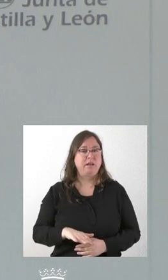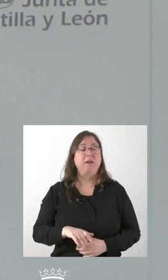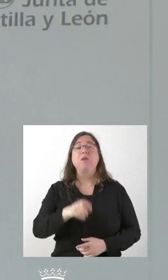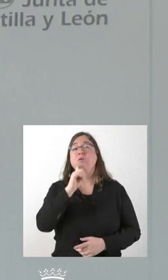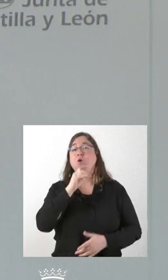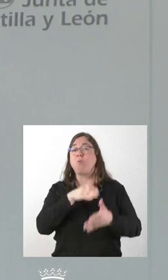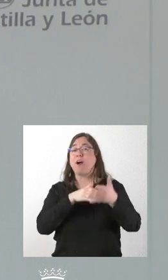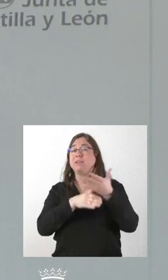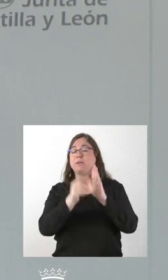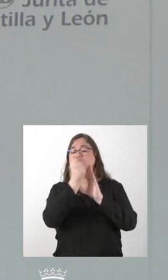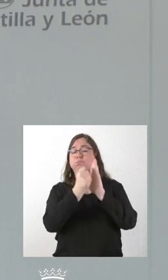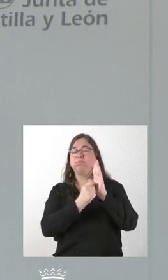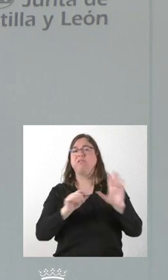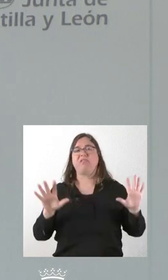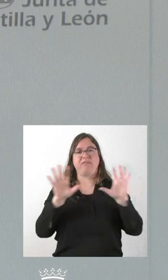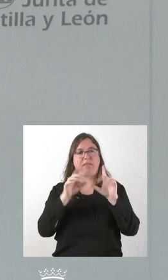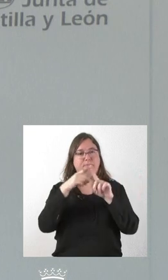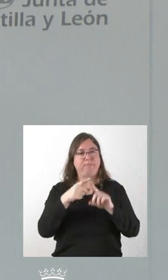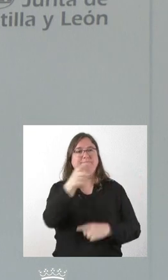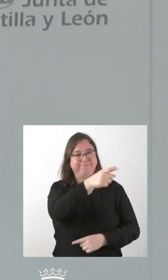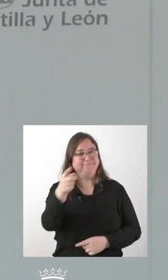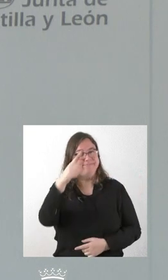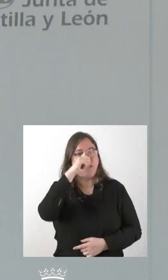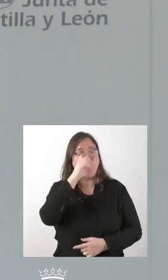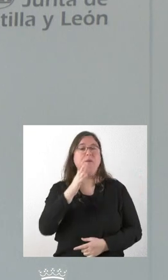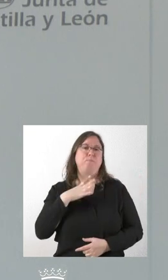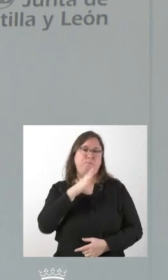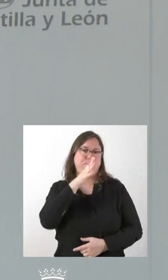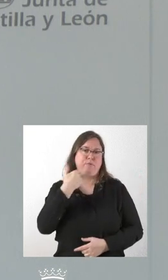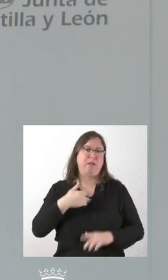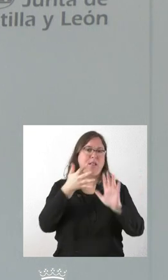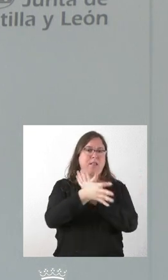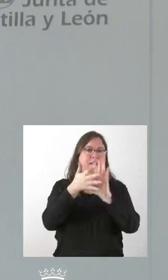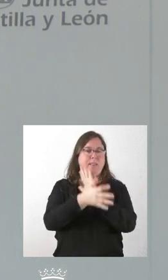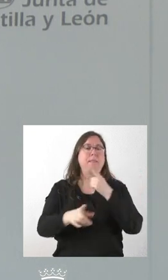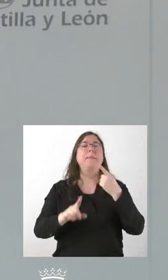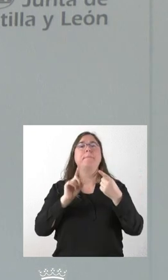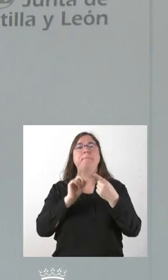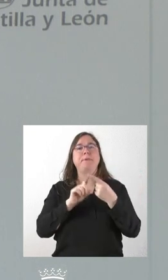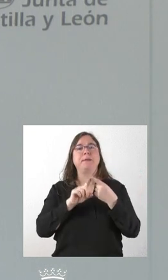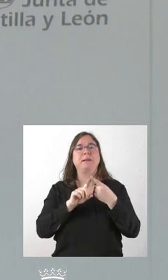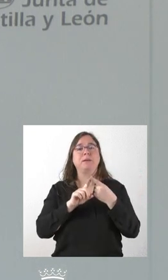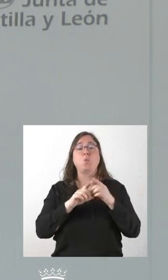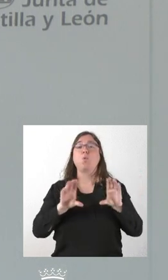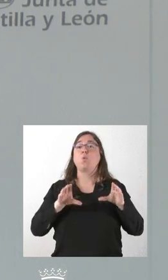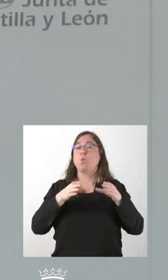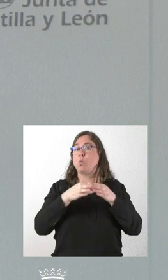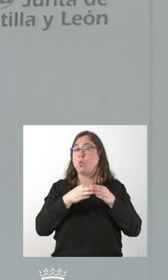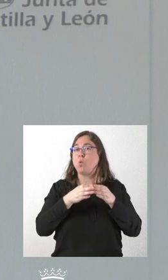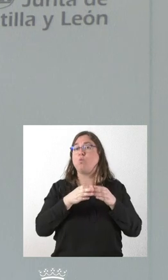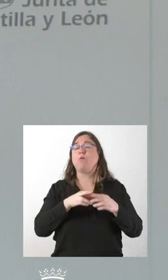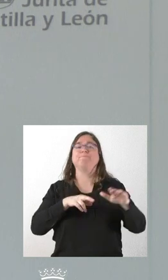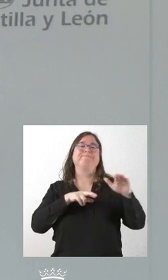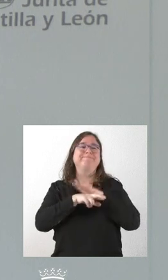diez actuaciones, que muchos de ustedes lo recordarán porque hemos venido comunicándolas. Un primer grupo fue el régimen de